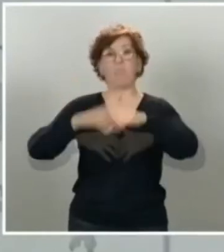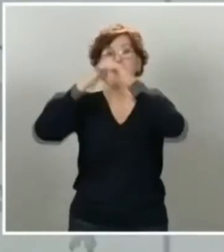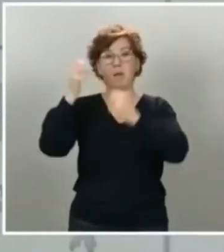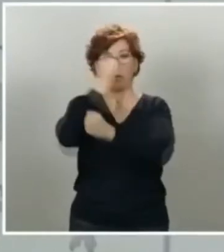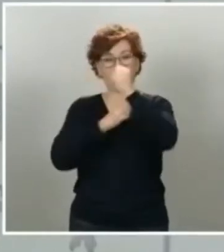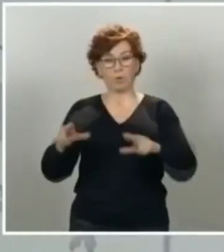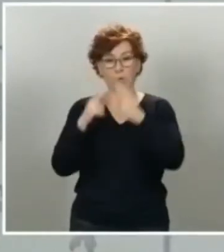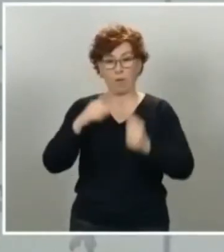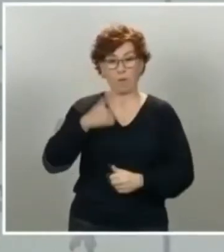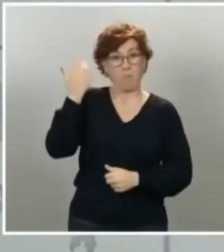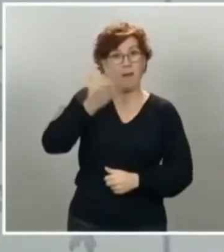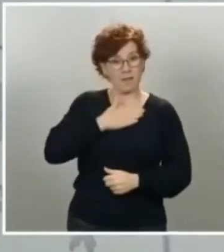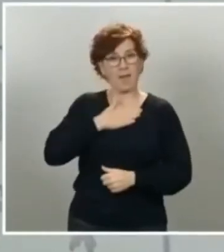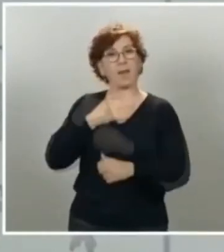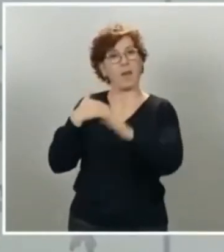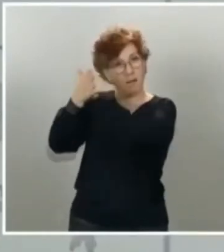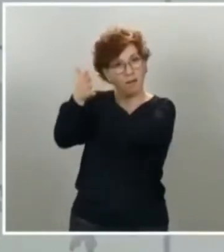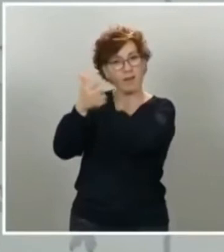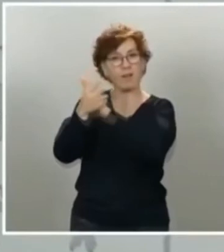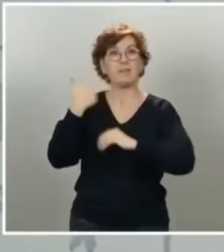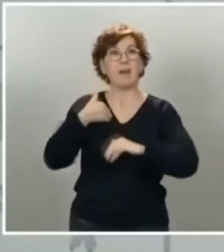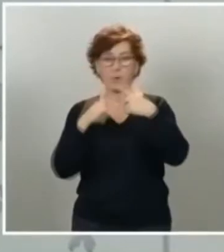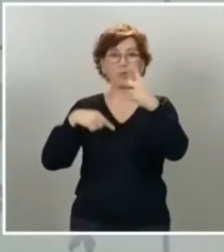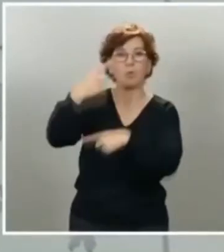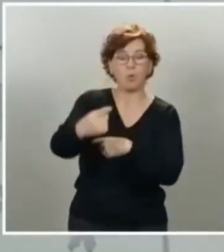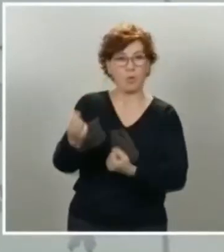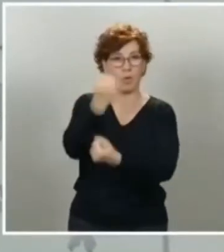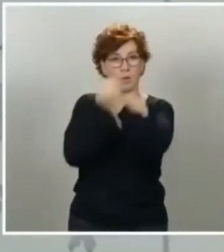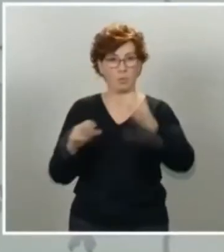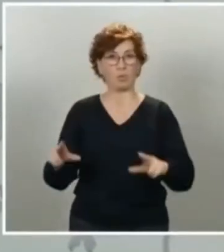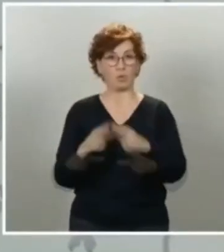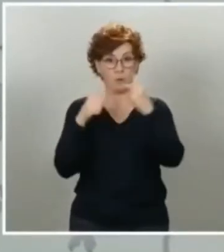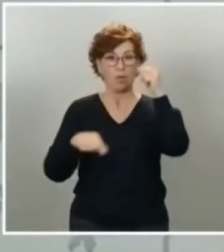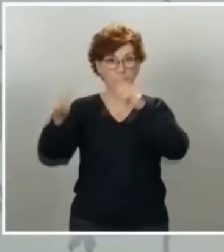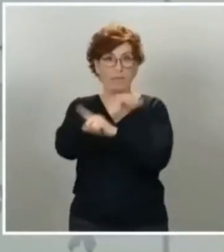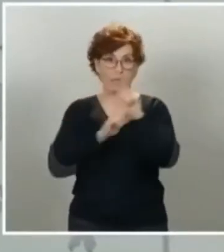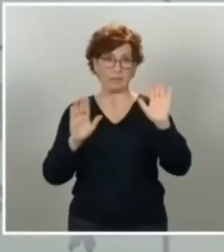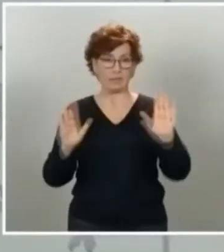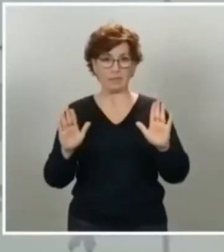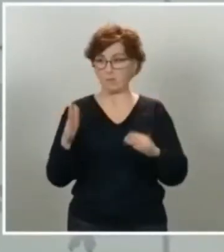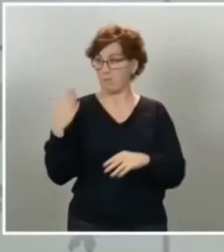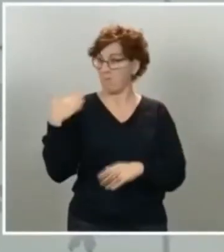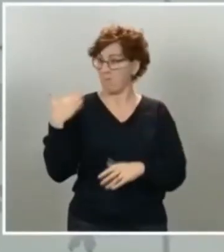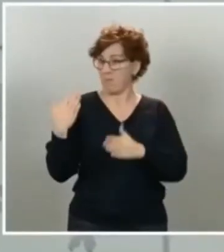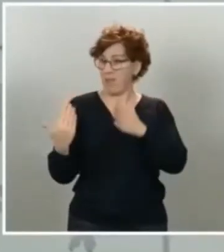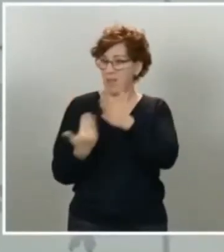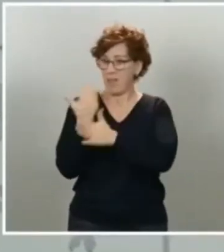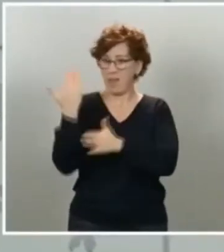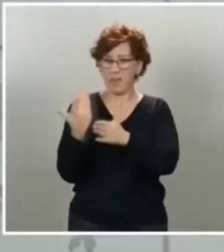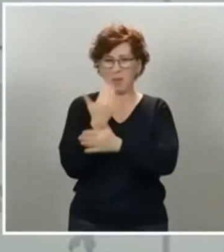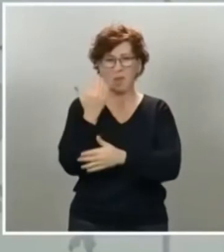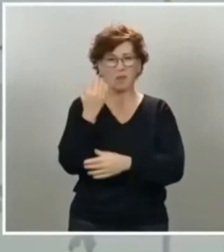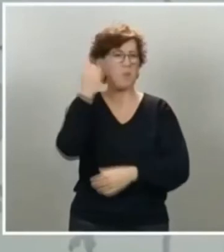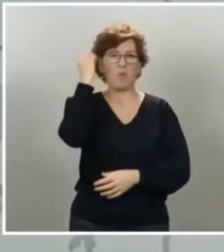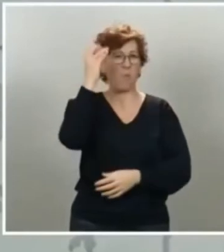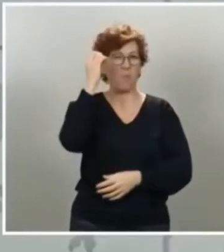octava conferencia de presidentes que celebramos en estos últimos dos meses. Hace unos días, en alguna otra comparecencia, adelanté que nos